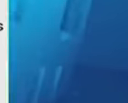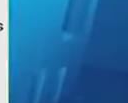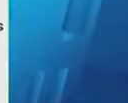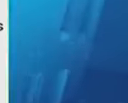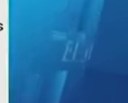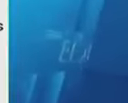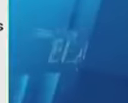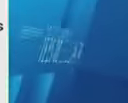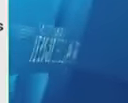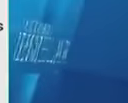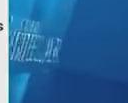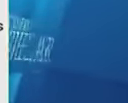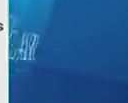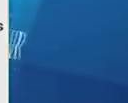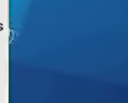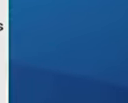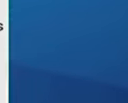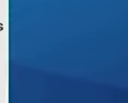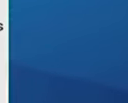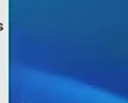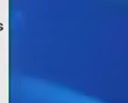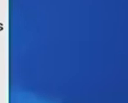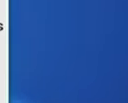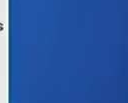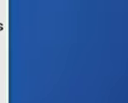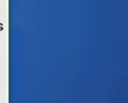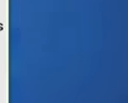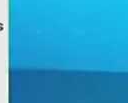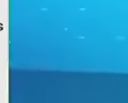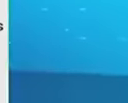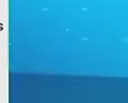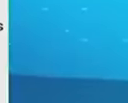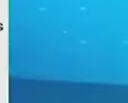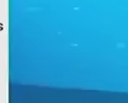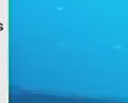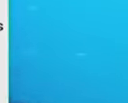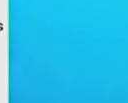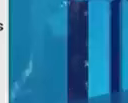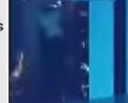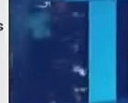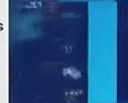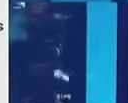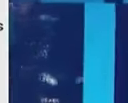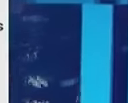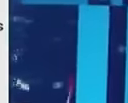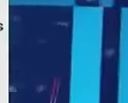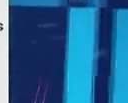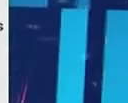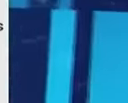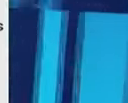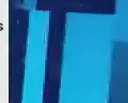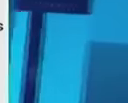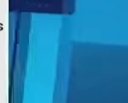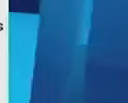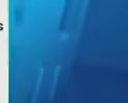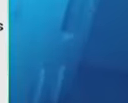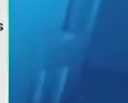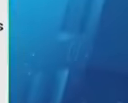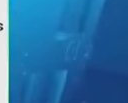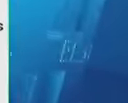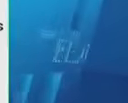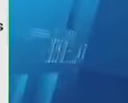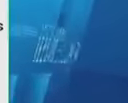denuncias recibidas en Hacktag Antay solicitará a carrera administrativa los manuales de clases ocupacionales y de